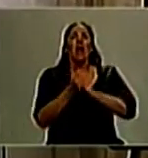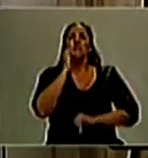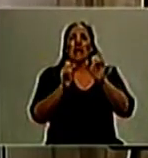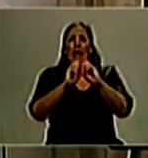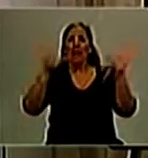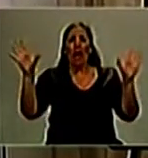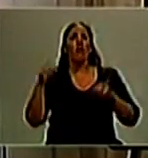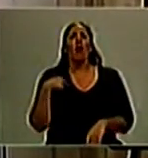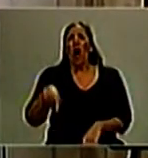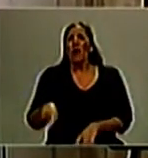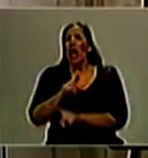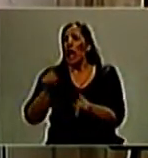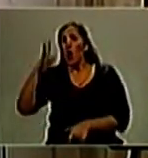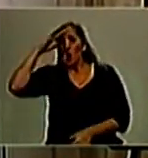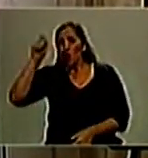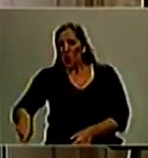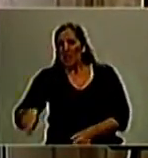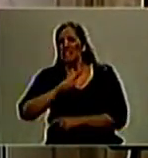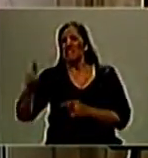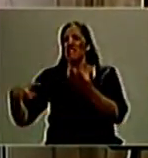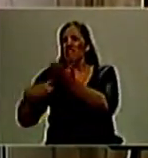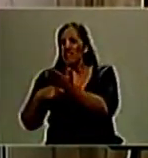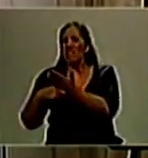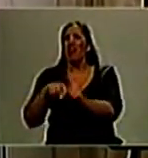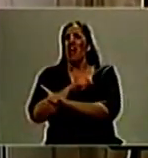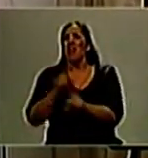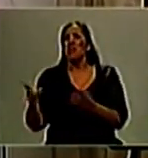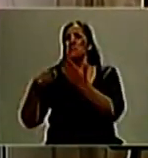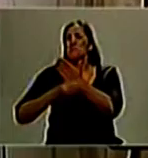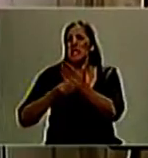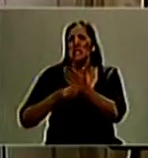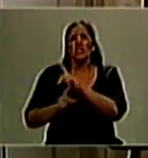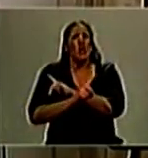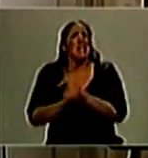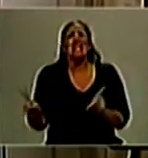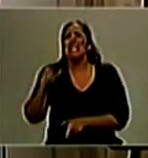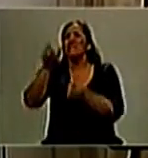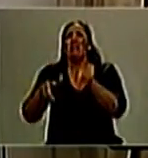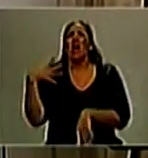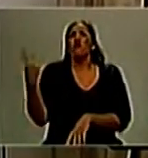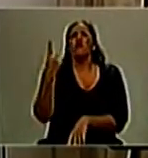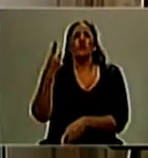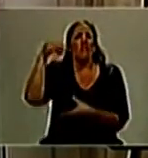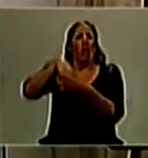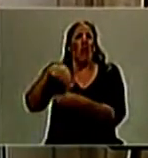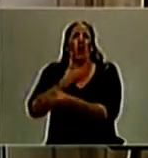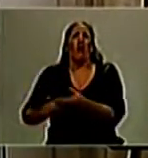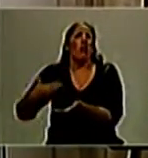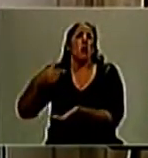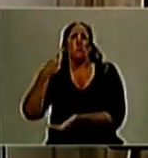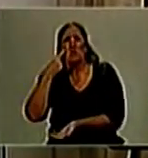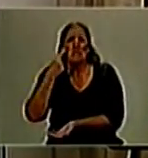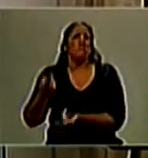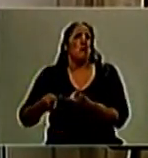contactarse, ni jueces, ni fiscales, ni ministros, ni ningún tipo de funcionarios locales,